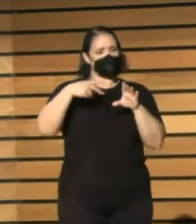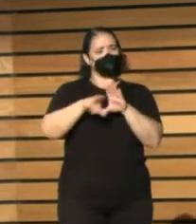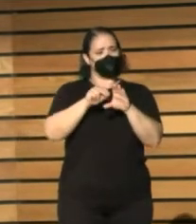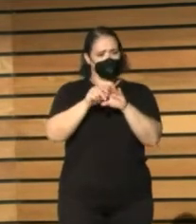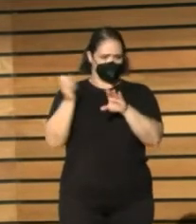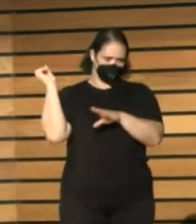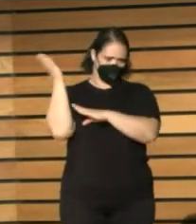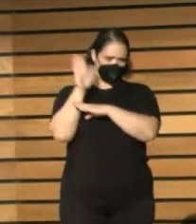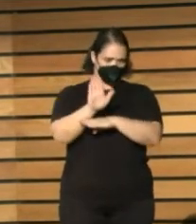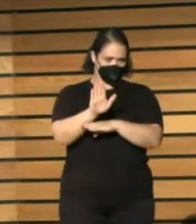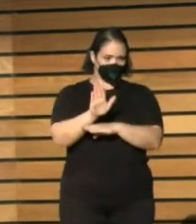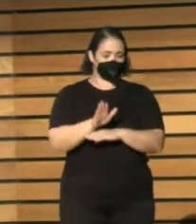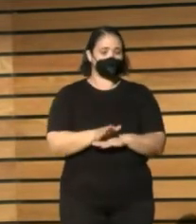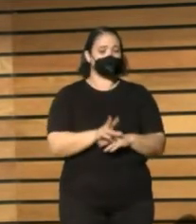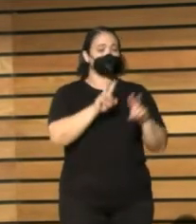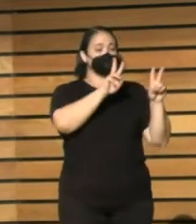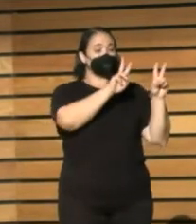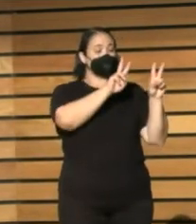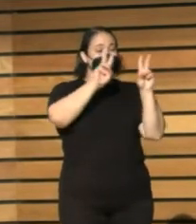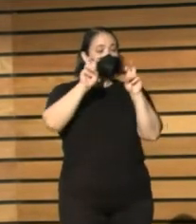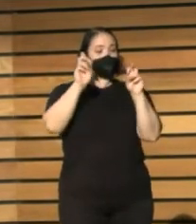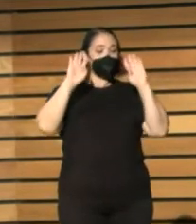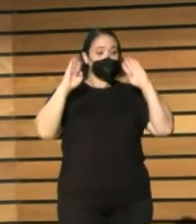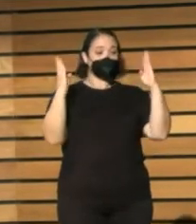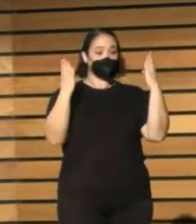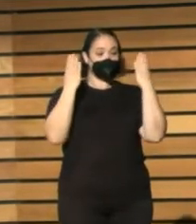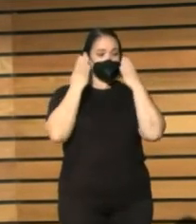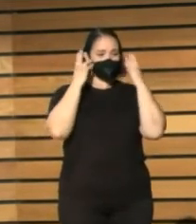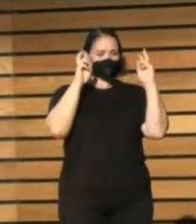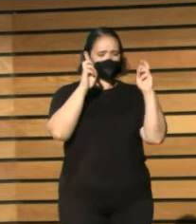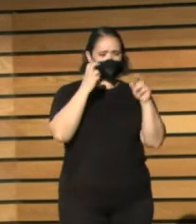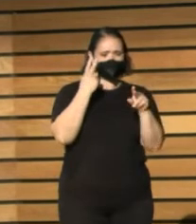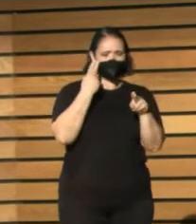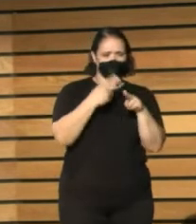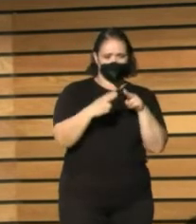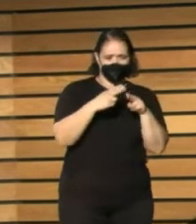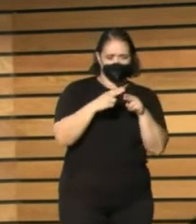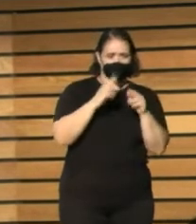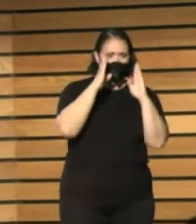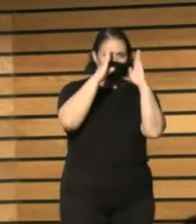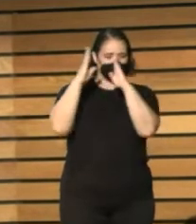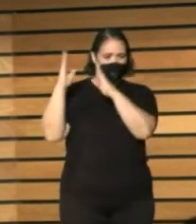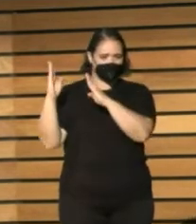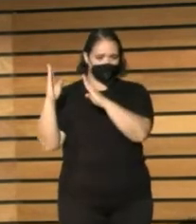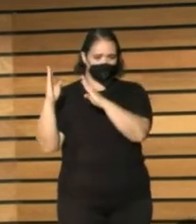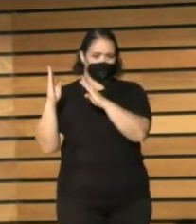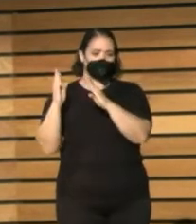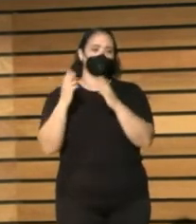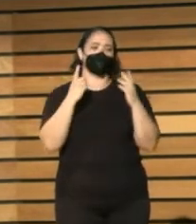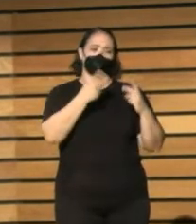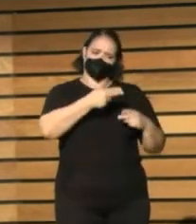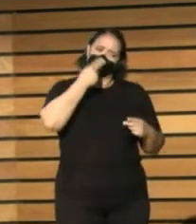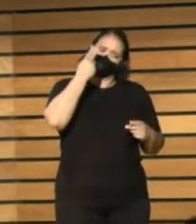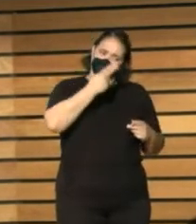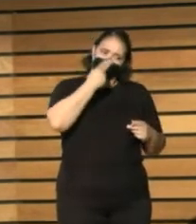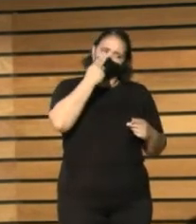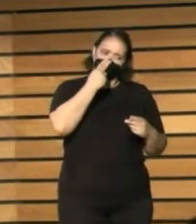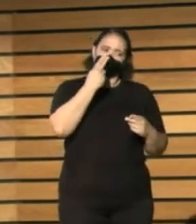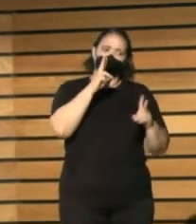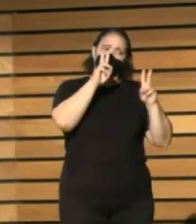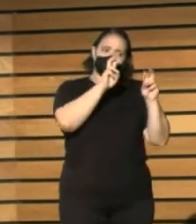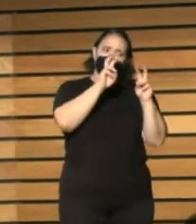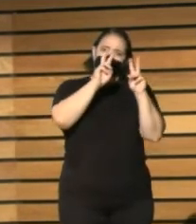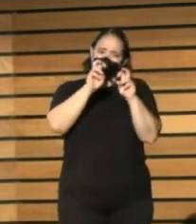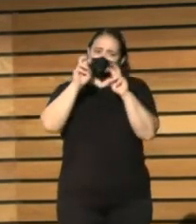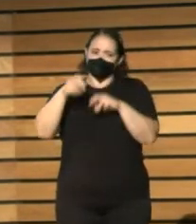pero tratar un tema en un Congreso sobre las políticas bibliotecarias podría ser interesante y tratar sobre